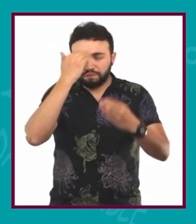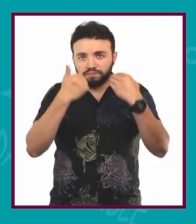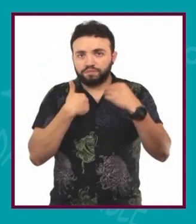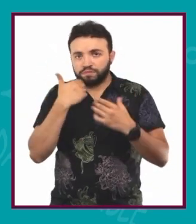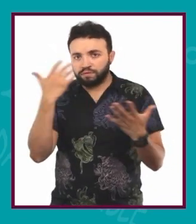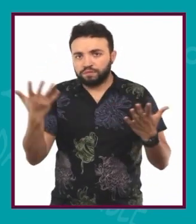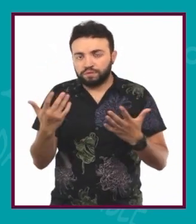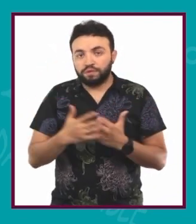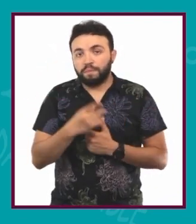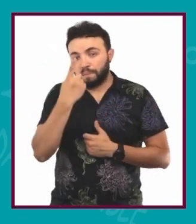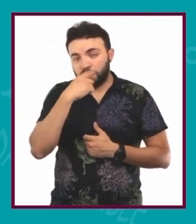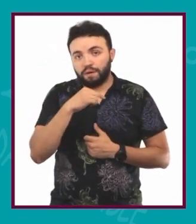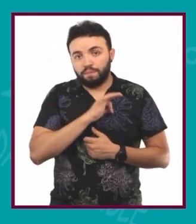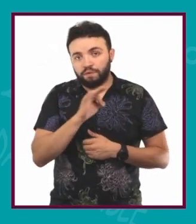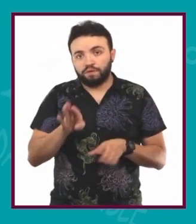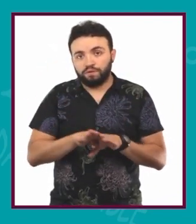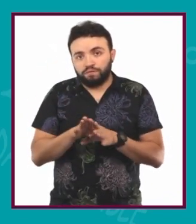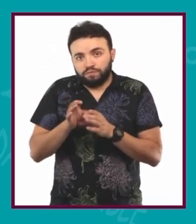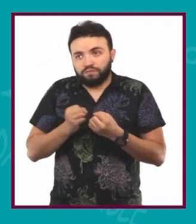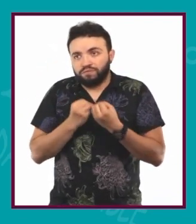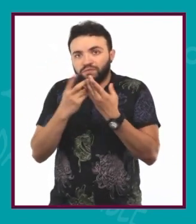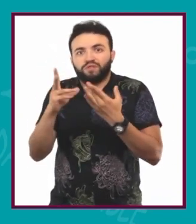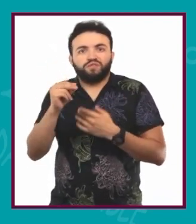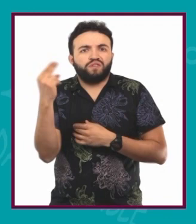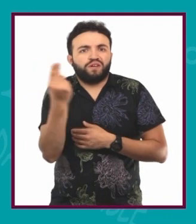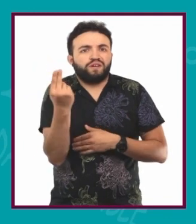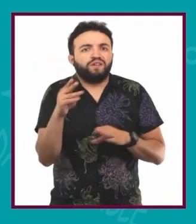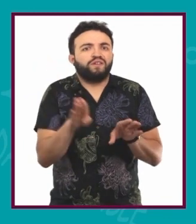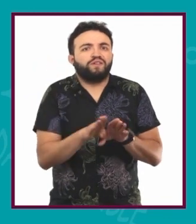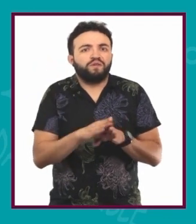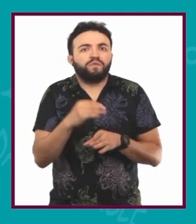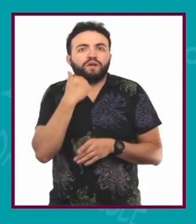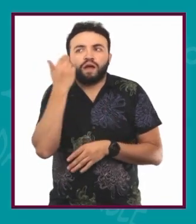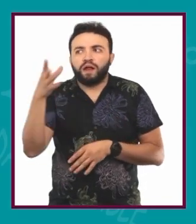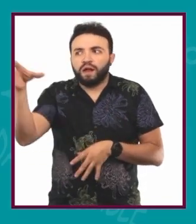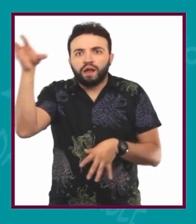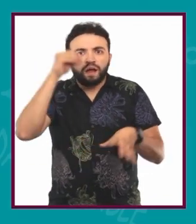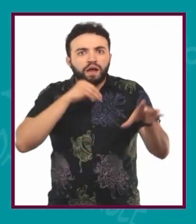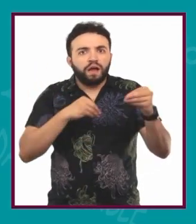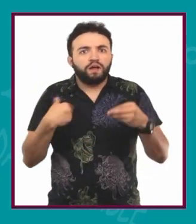quieras adquirir para después poder expresarlos sin necesidad de estar tratando de plagiar a alguien.